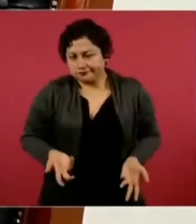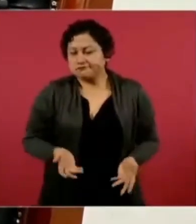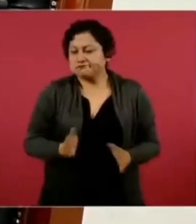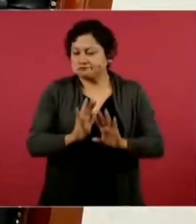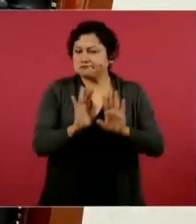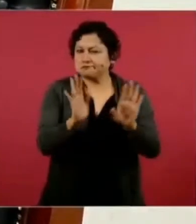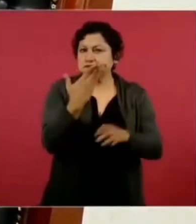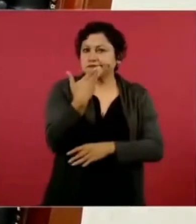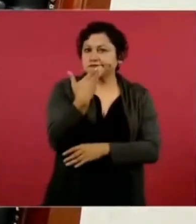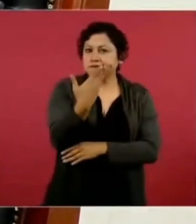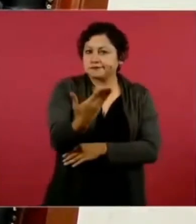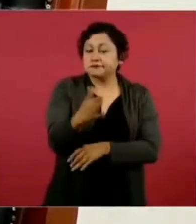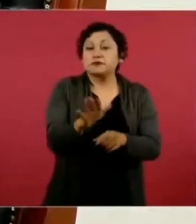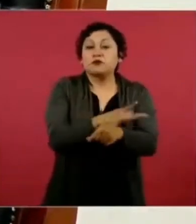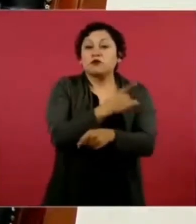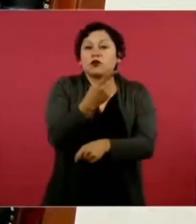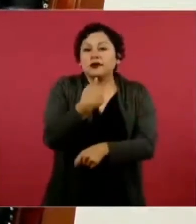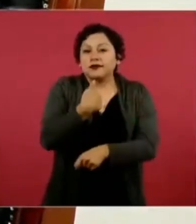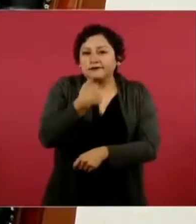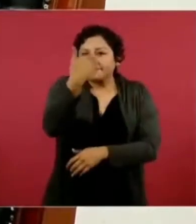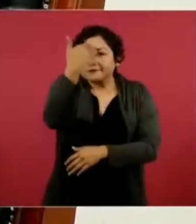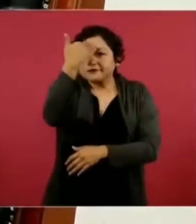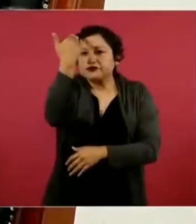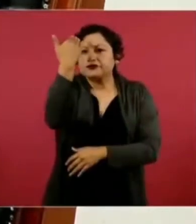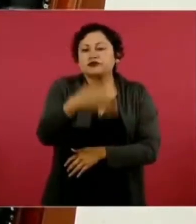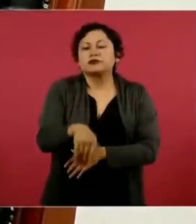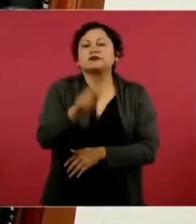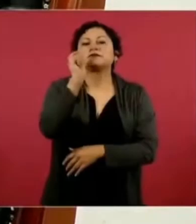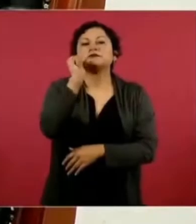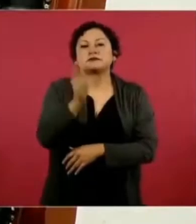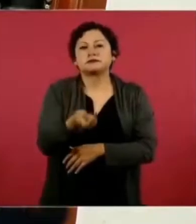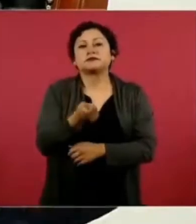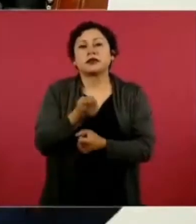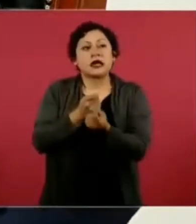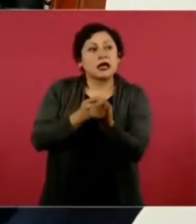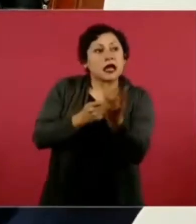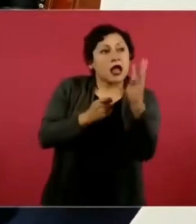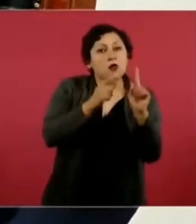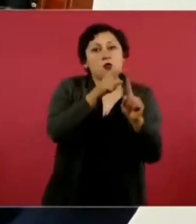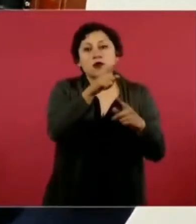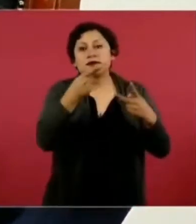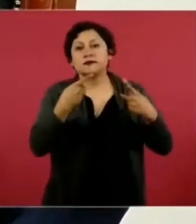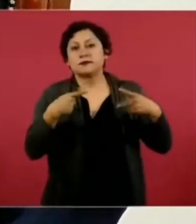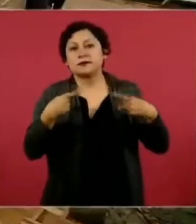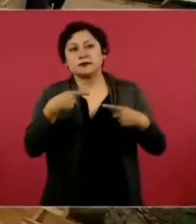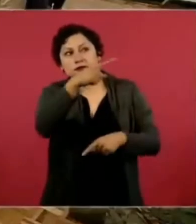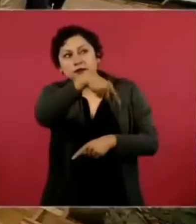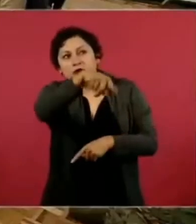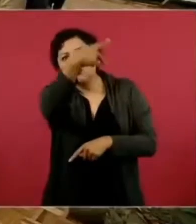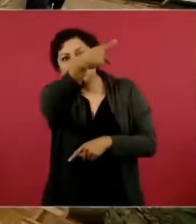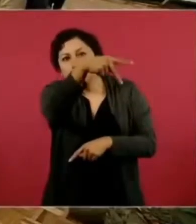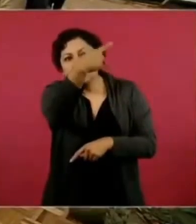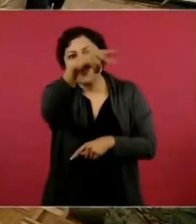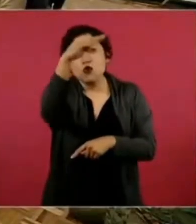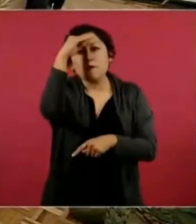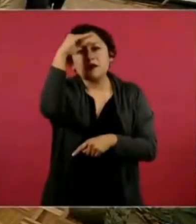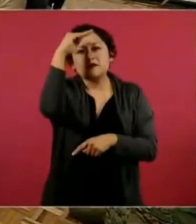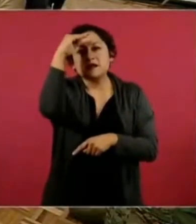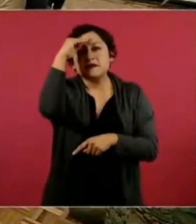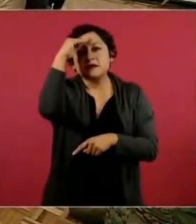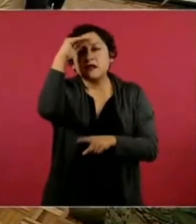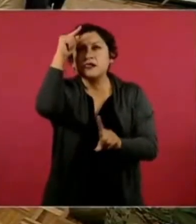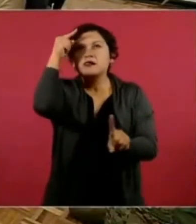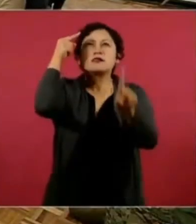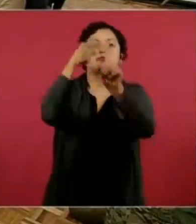que se pueden resolver las cosas con el uso de la